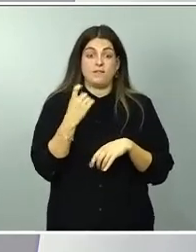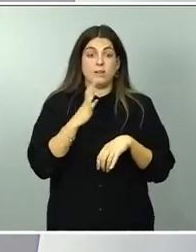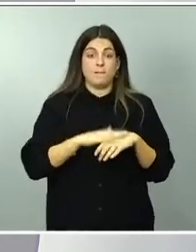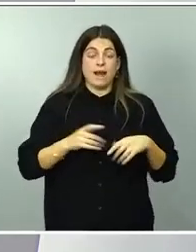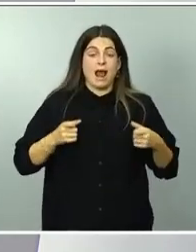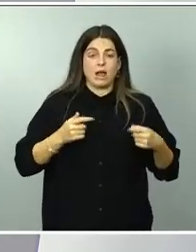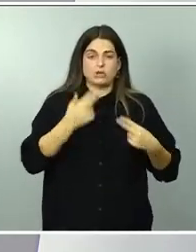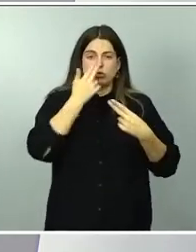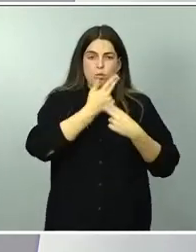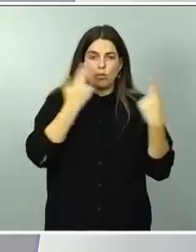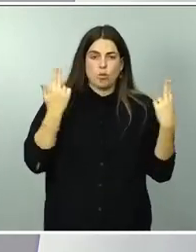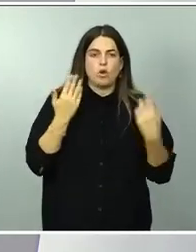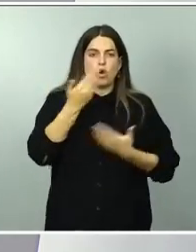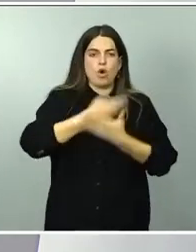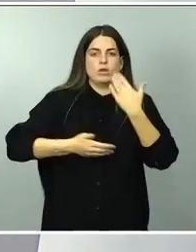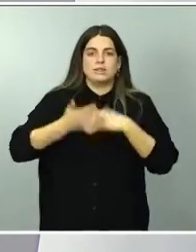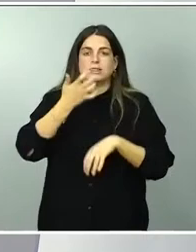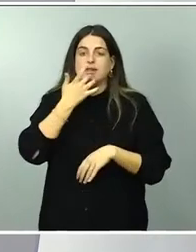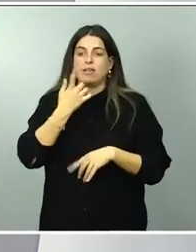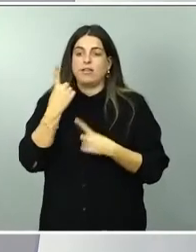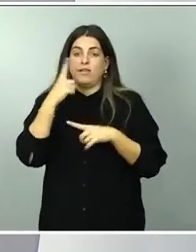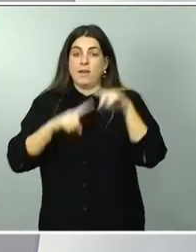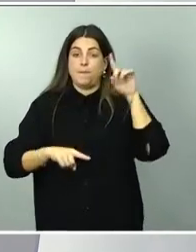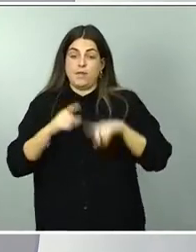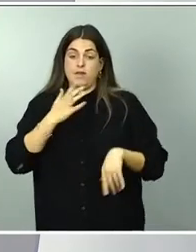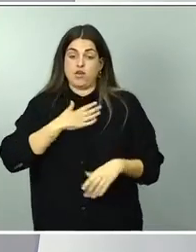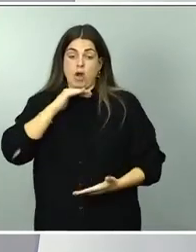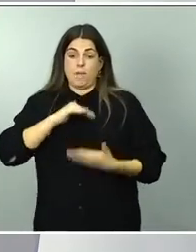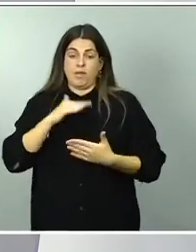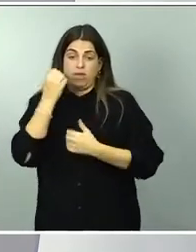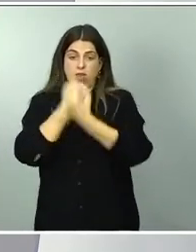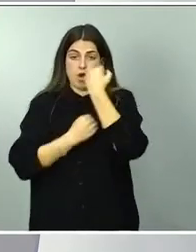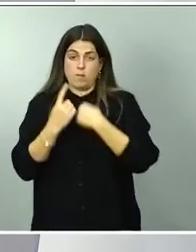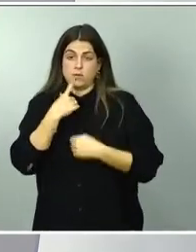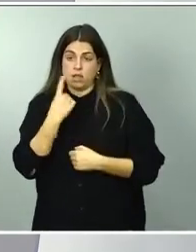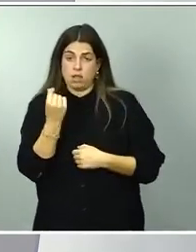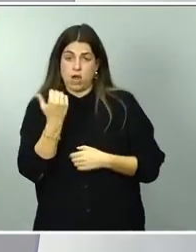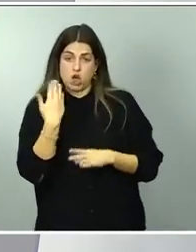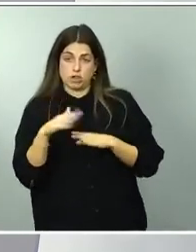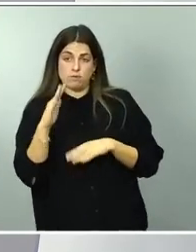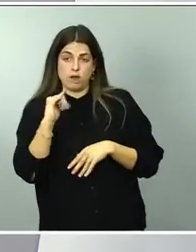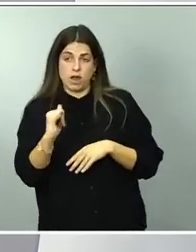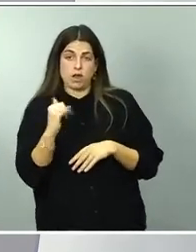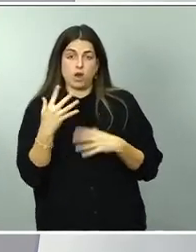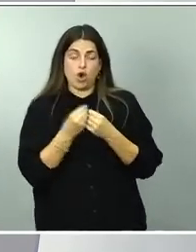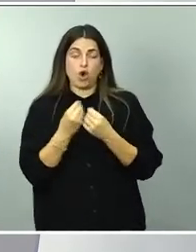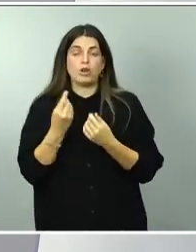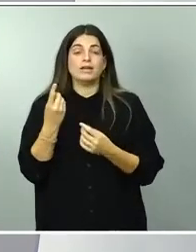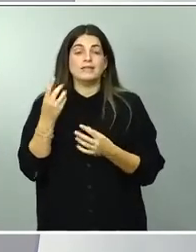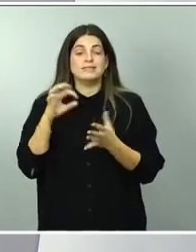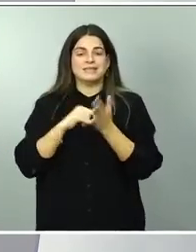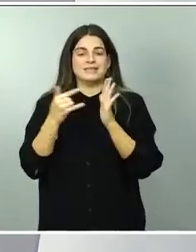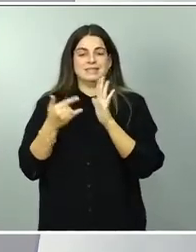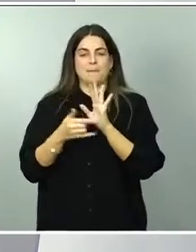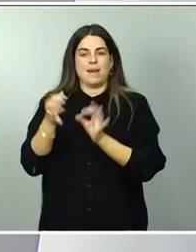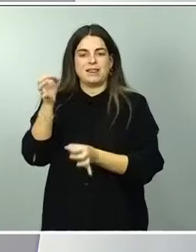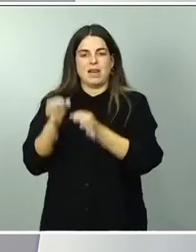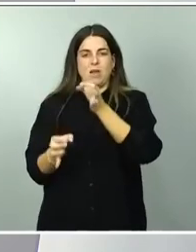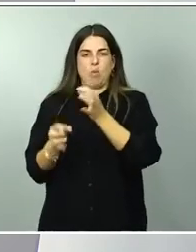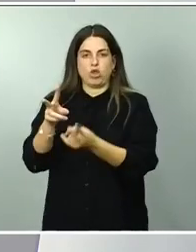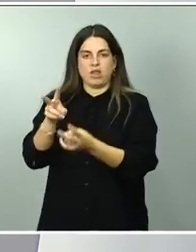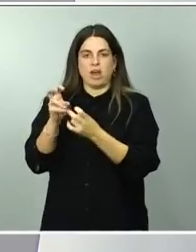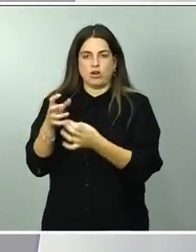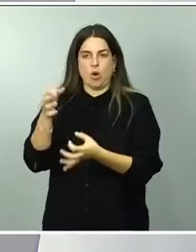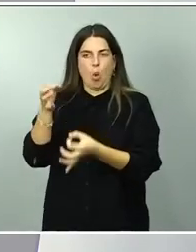acuerdo con su capacidad económica mediante un sistema tributario justo. Cumplimos este mandato